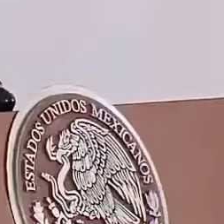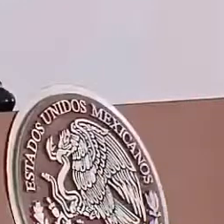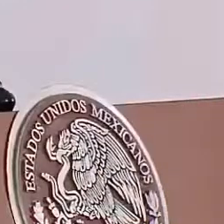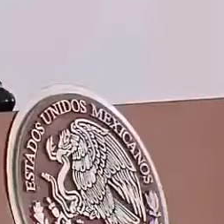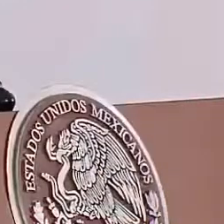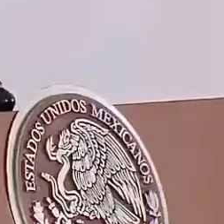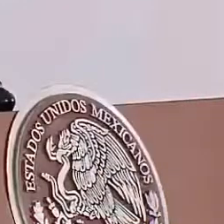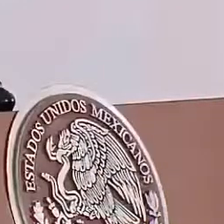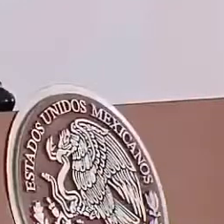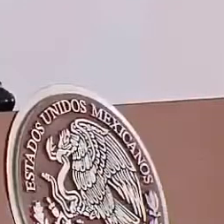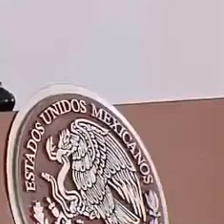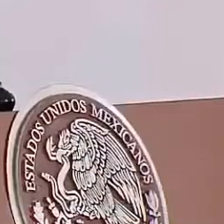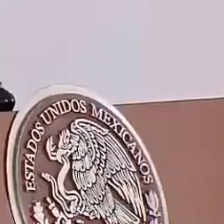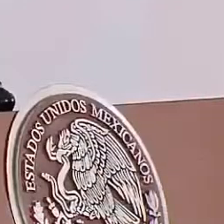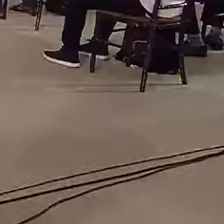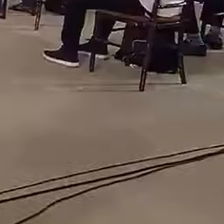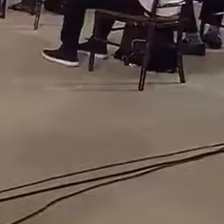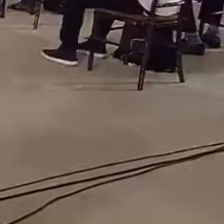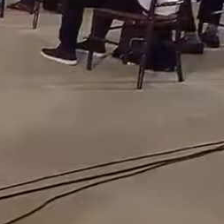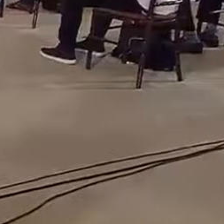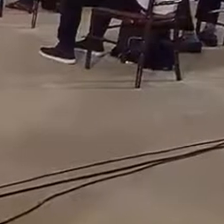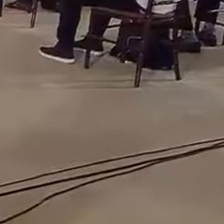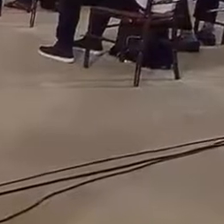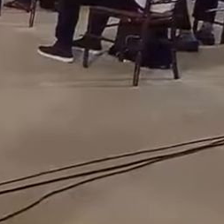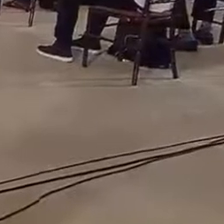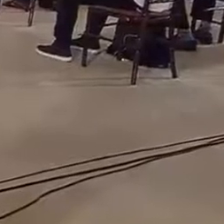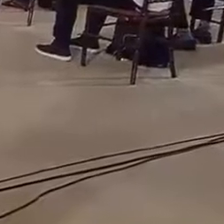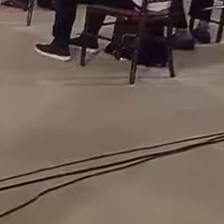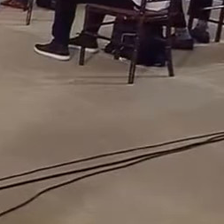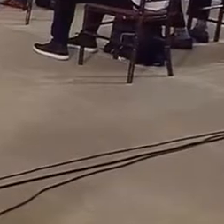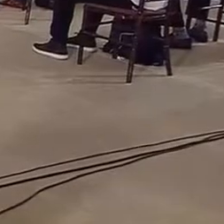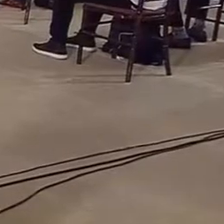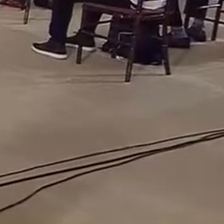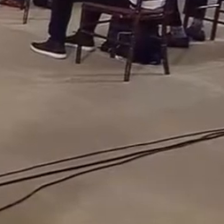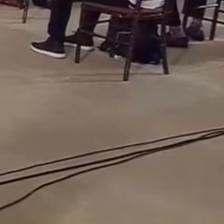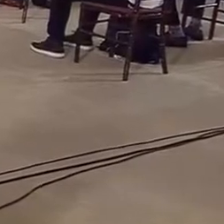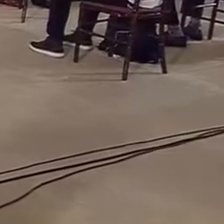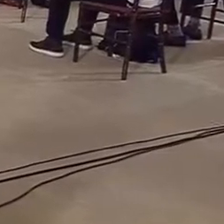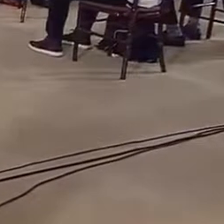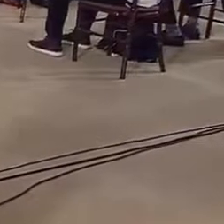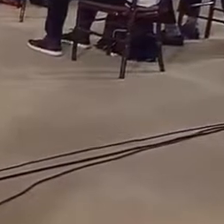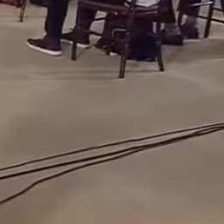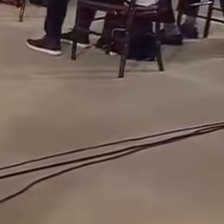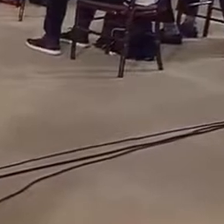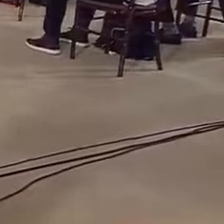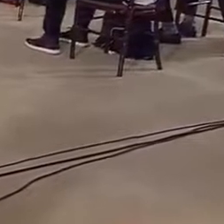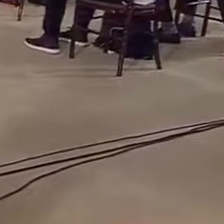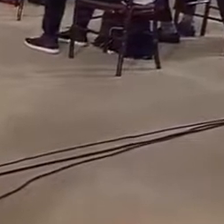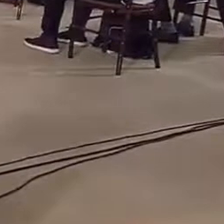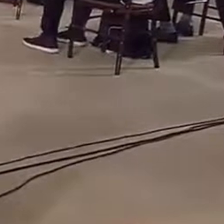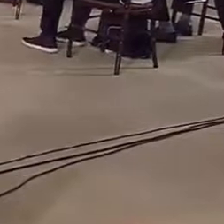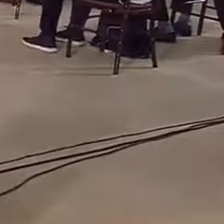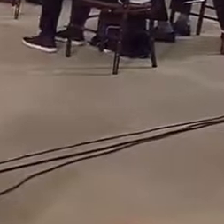Gracias. En un segundo tema, presidente, ayer el bloque de oposición